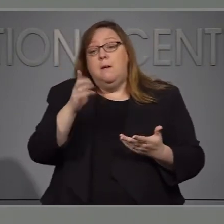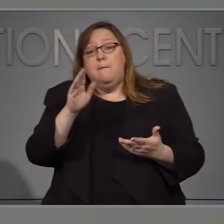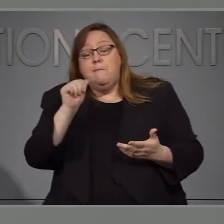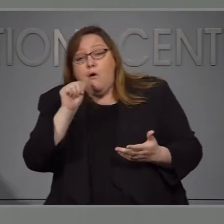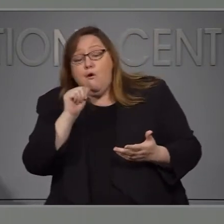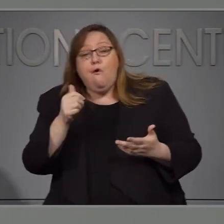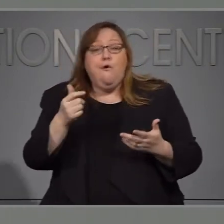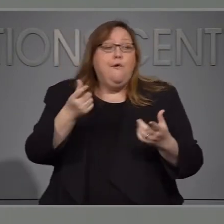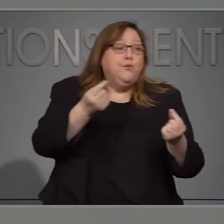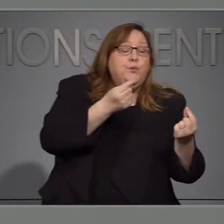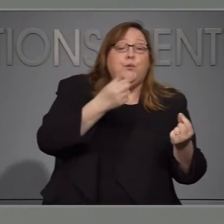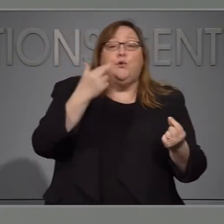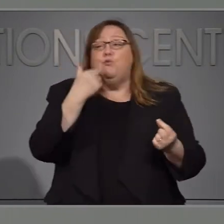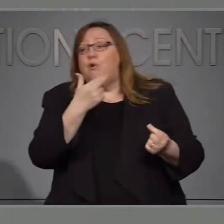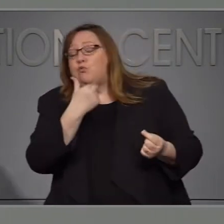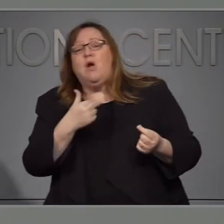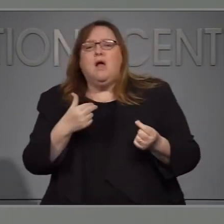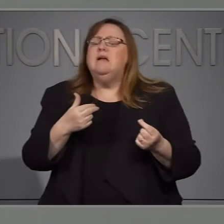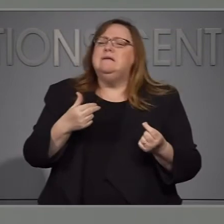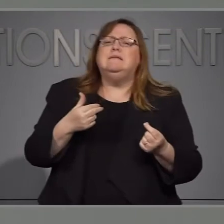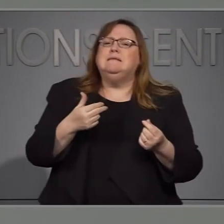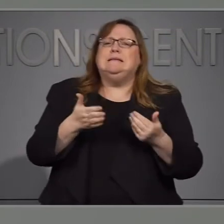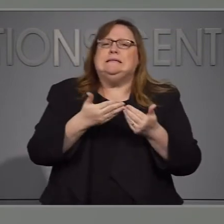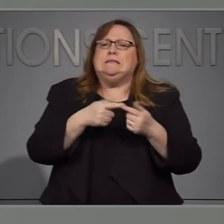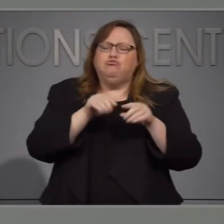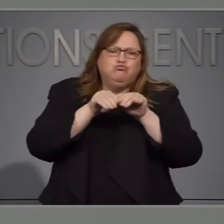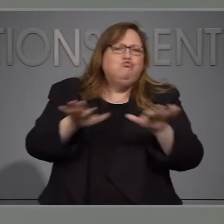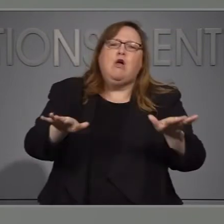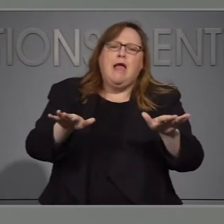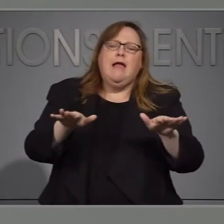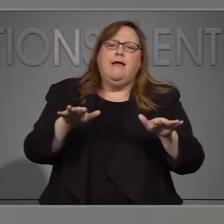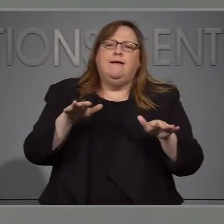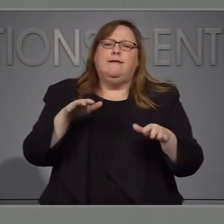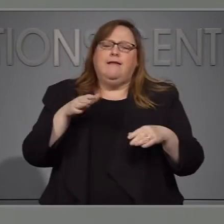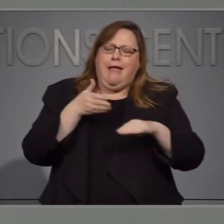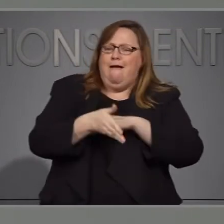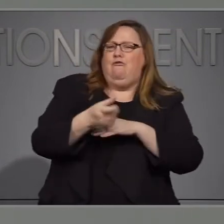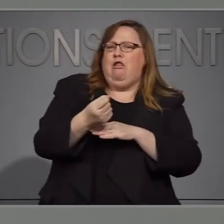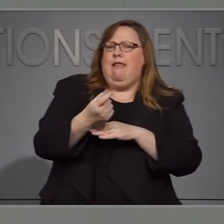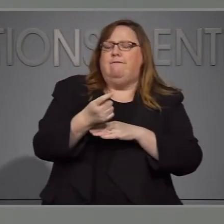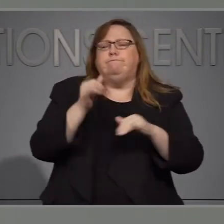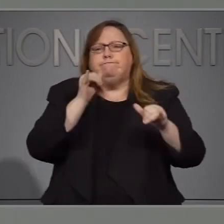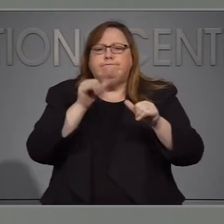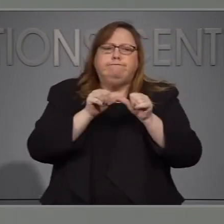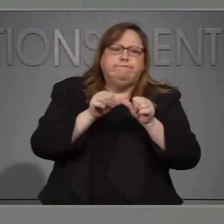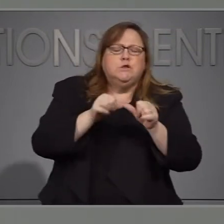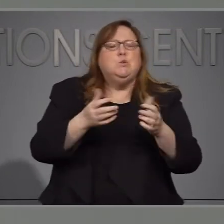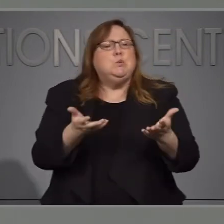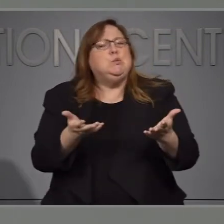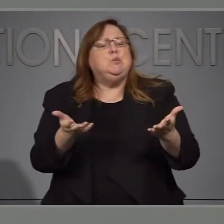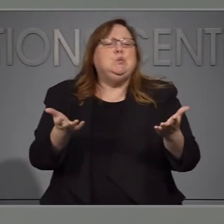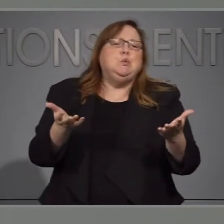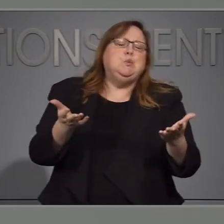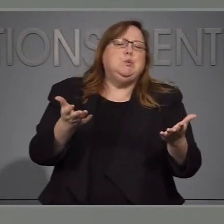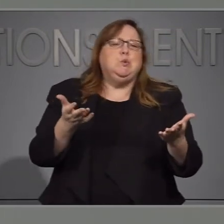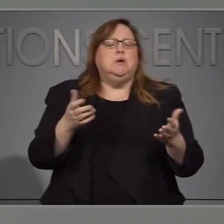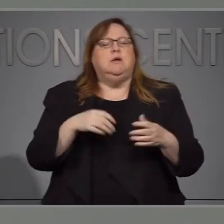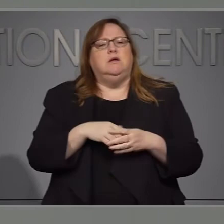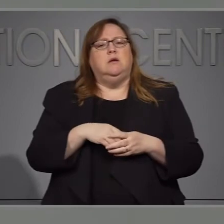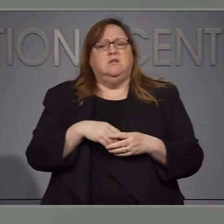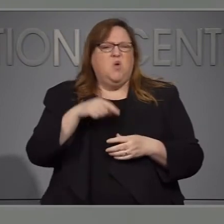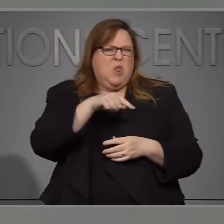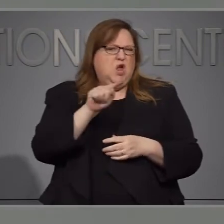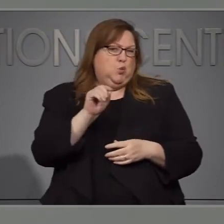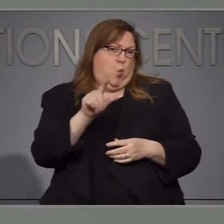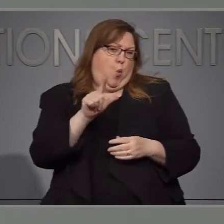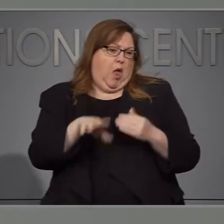pudieran incrementar la propagación del virus y este es un tipo de herramienta que puede ser utilizada para reducir